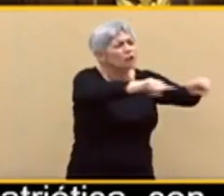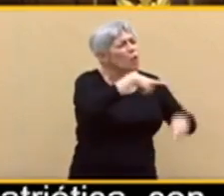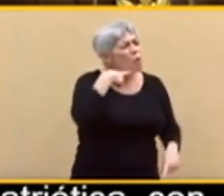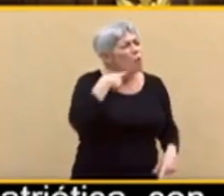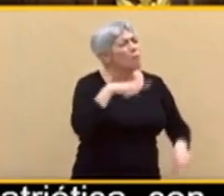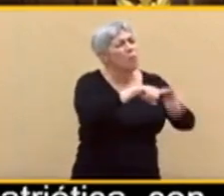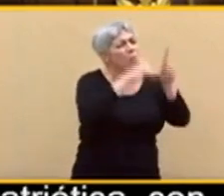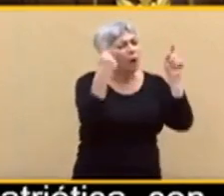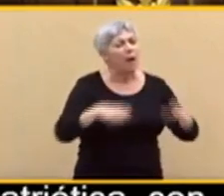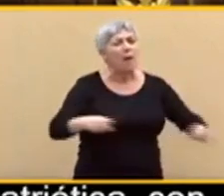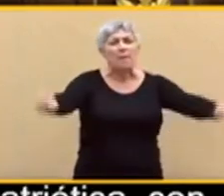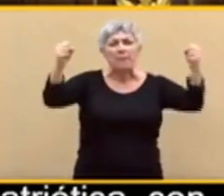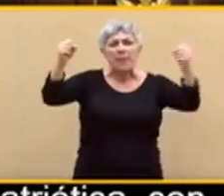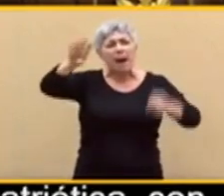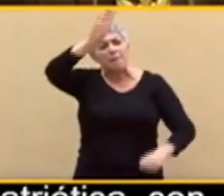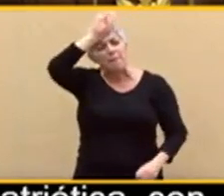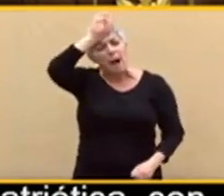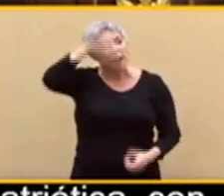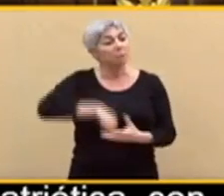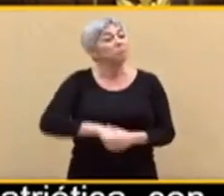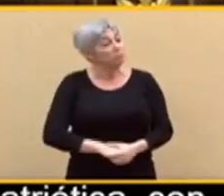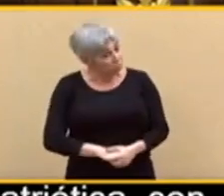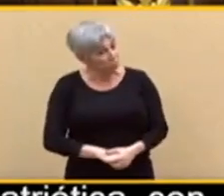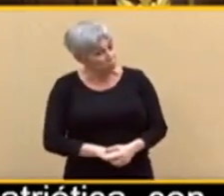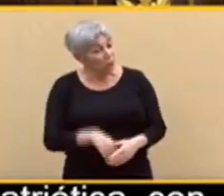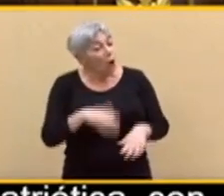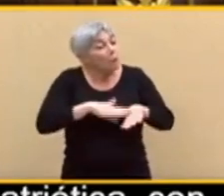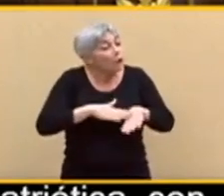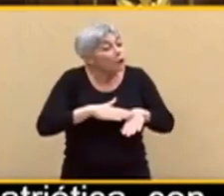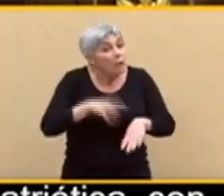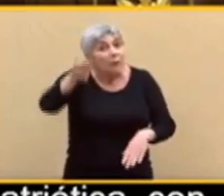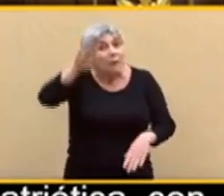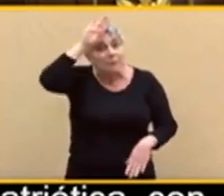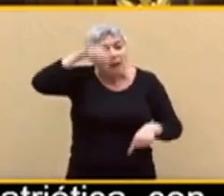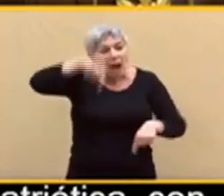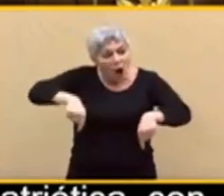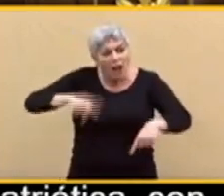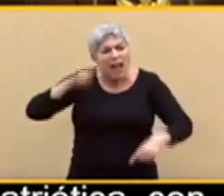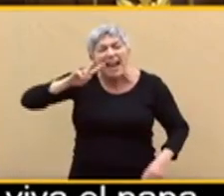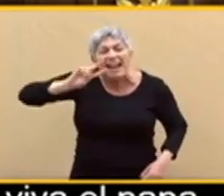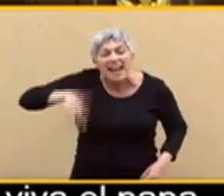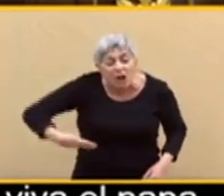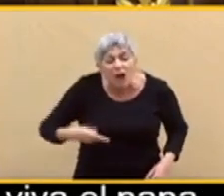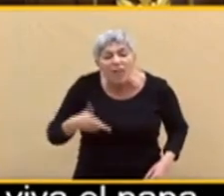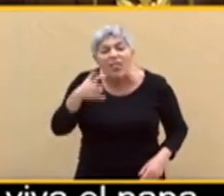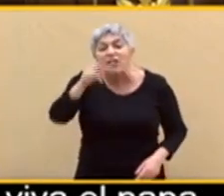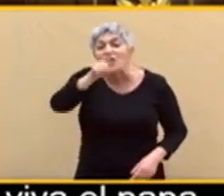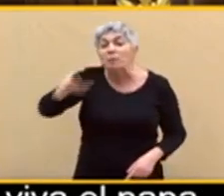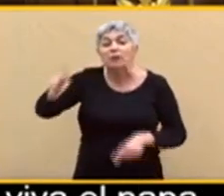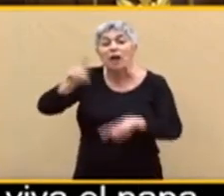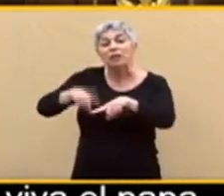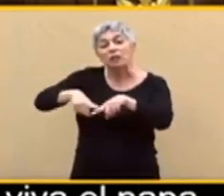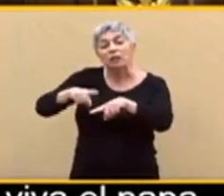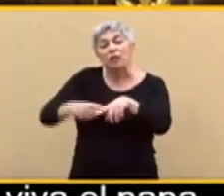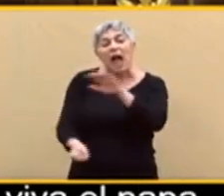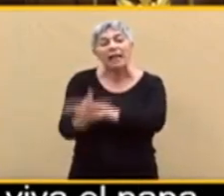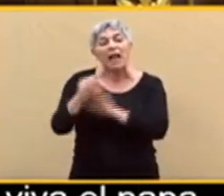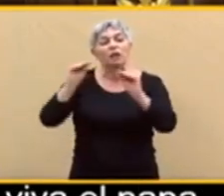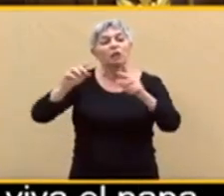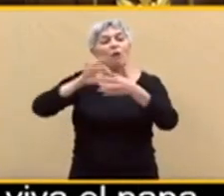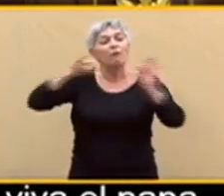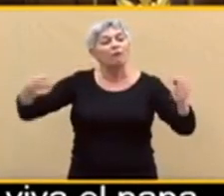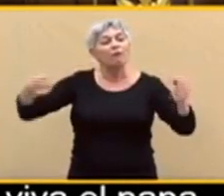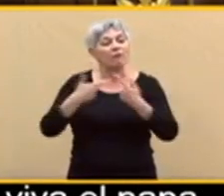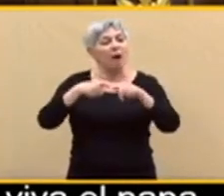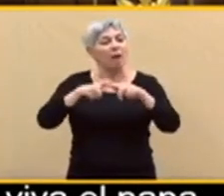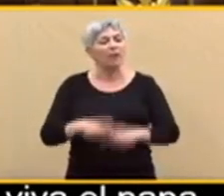Papa, porque ha reconocido el derecho de las personas homosexuales a formar una familia. Viva el Papa, pues.